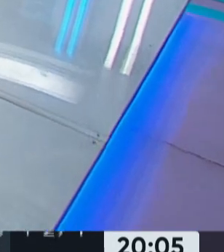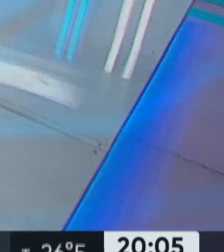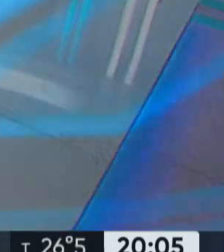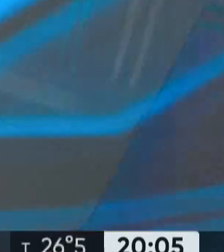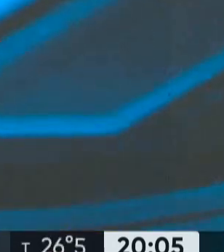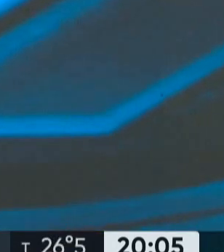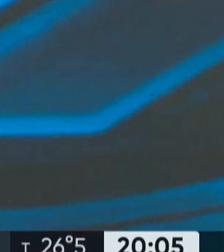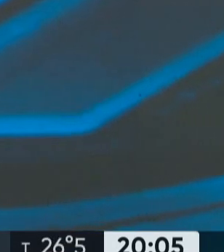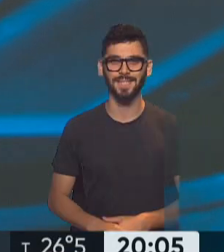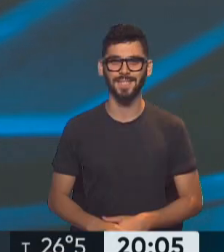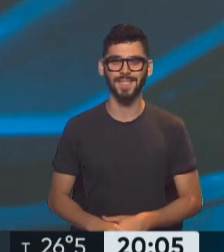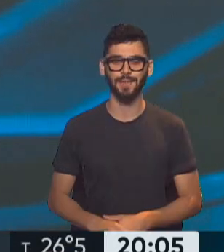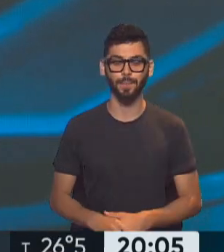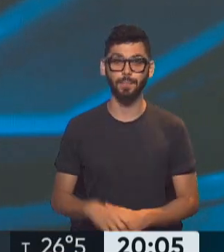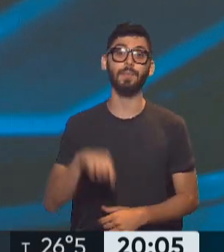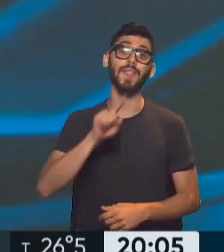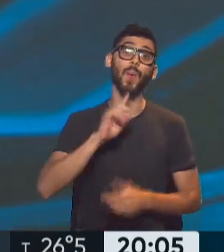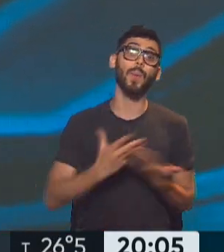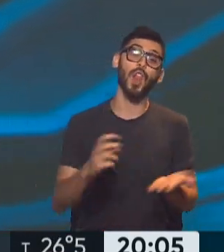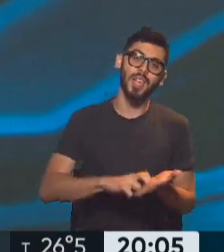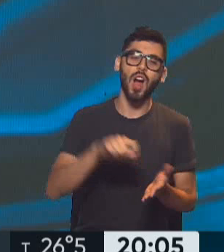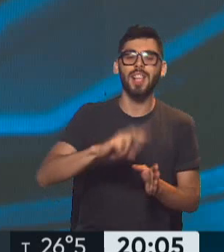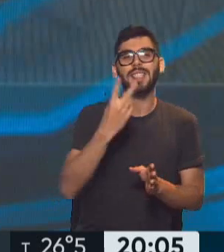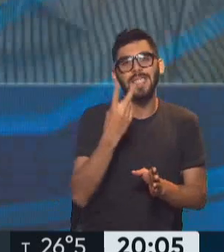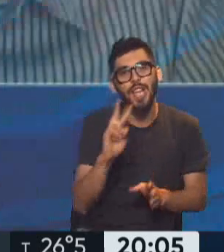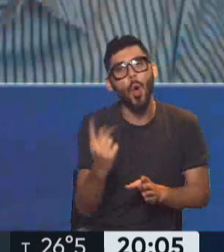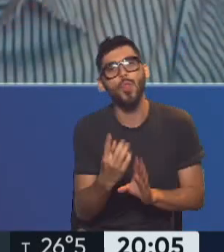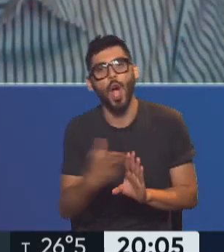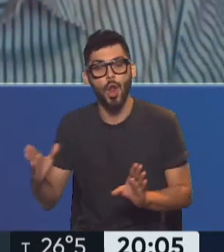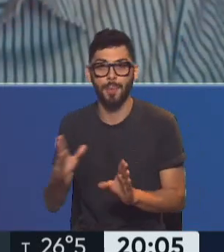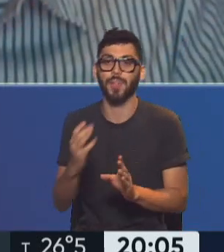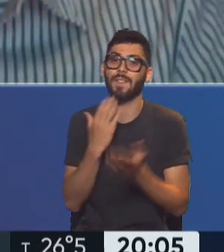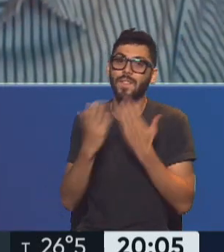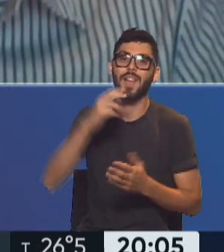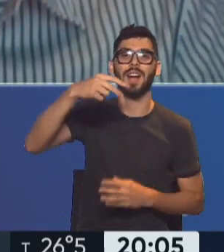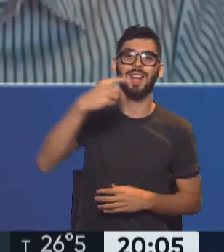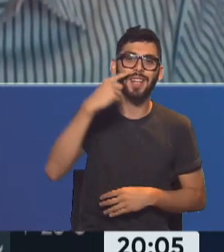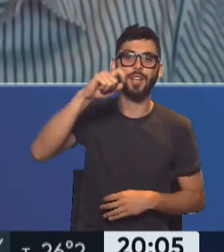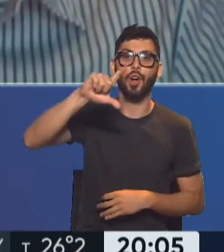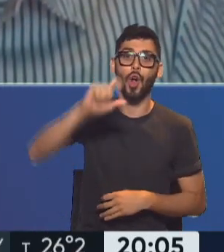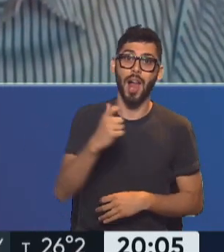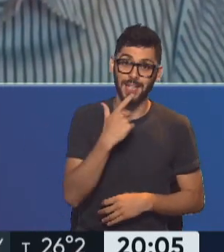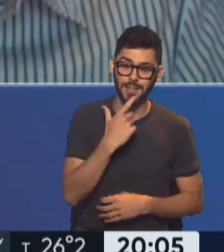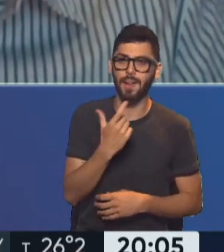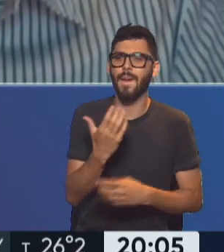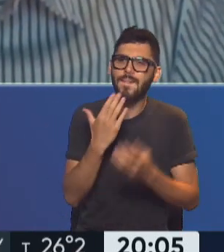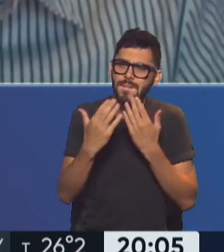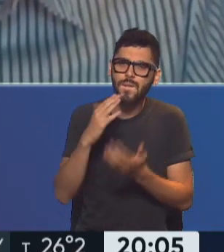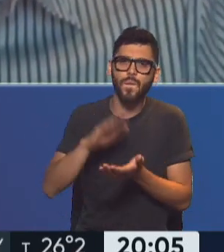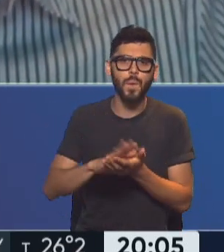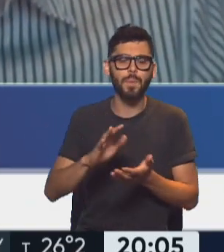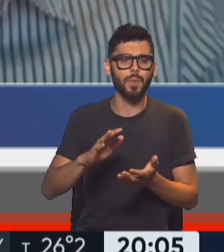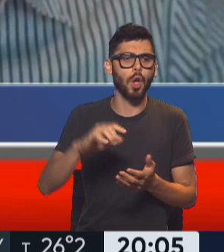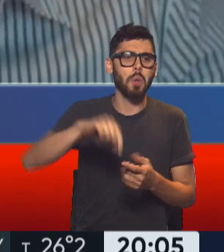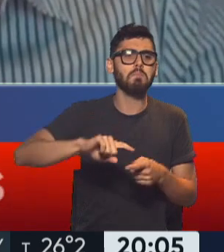Segunda hora de Televisión Pública Noticias, momento de hablar con Nicolás Fiorentino para un repaso de lo que ha sucedido en buena parte de la jornada a nivel